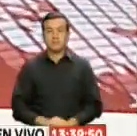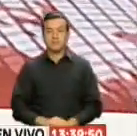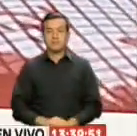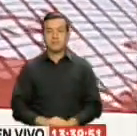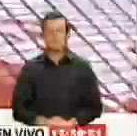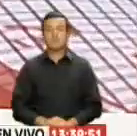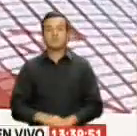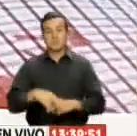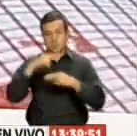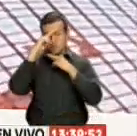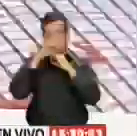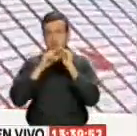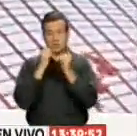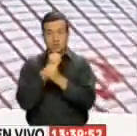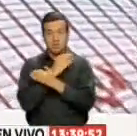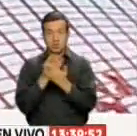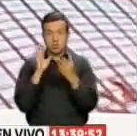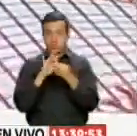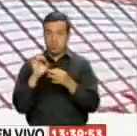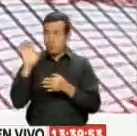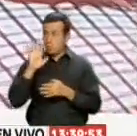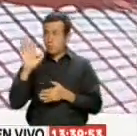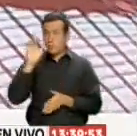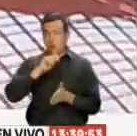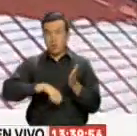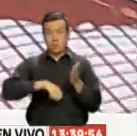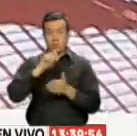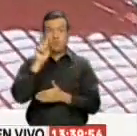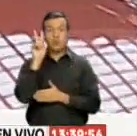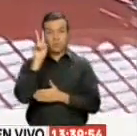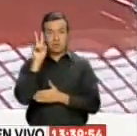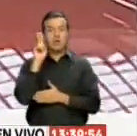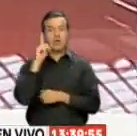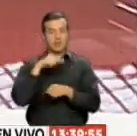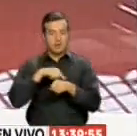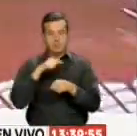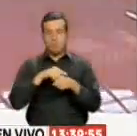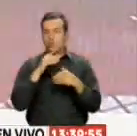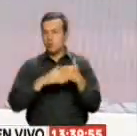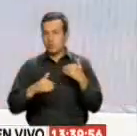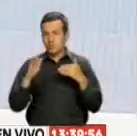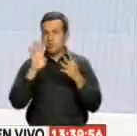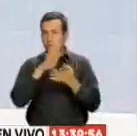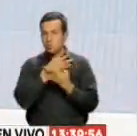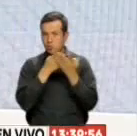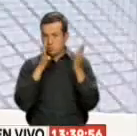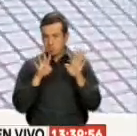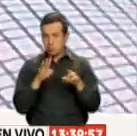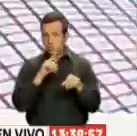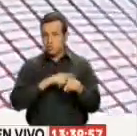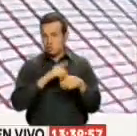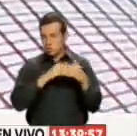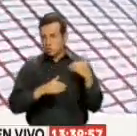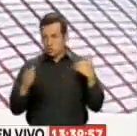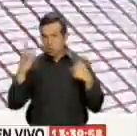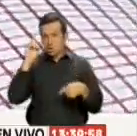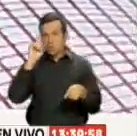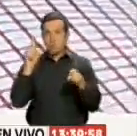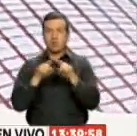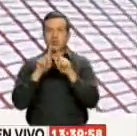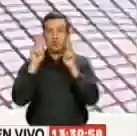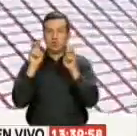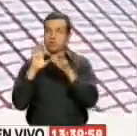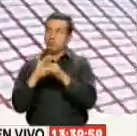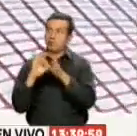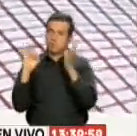Más noticias Internacionales La Unión Europea Aprobó este viernes Conceder una extensión A Reino Unido Para que llegue A un acuerdo Respecto al